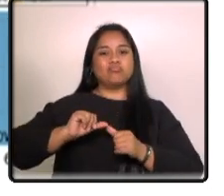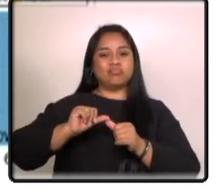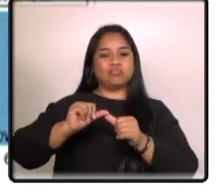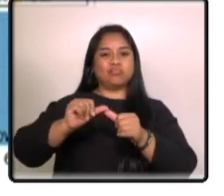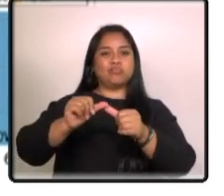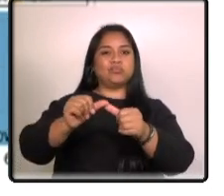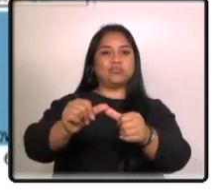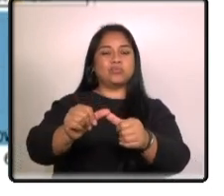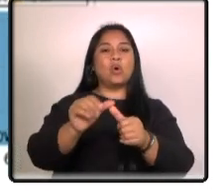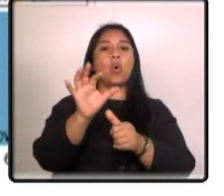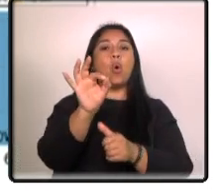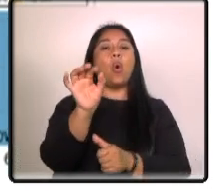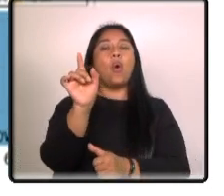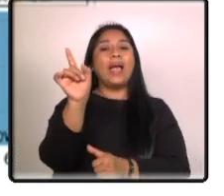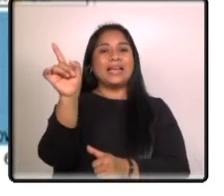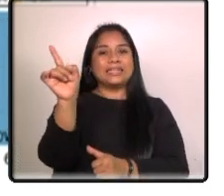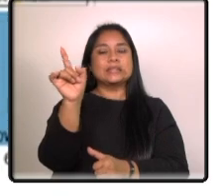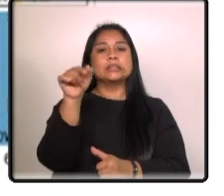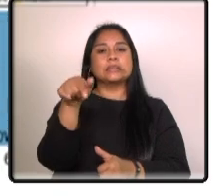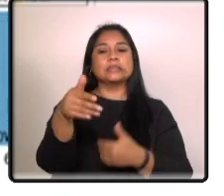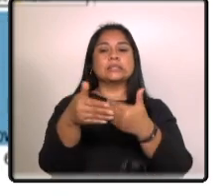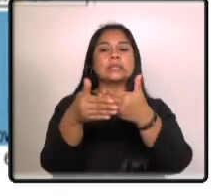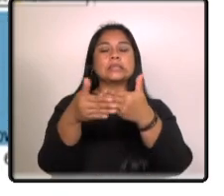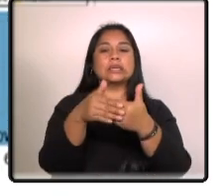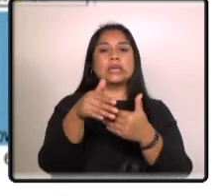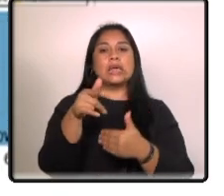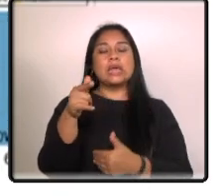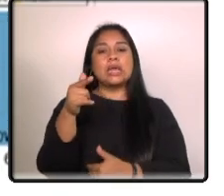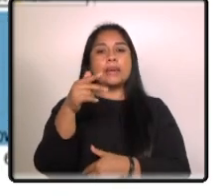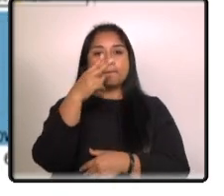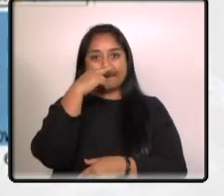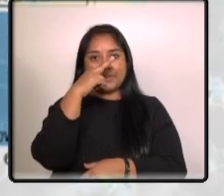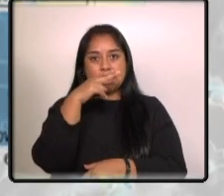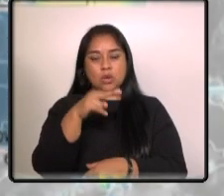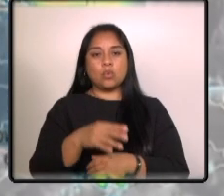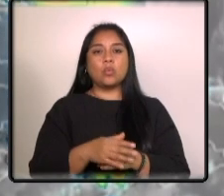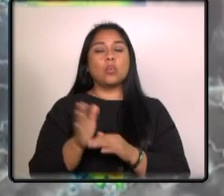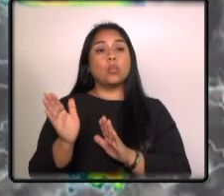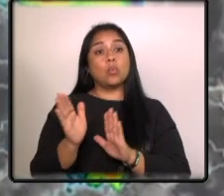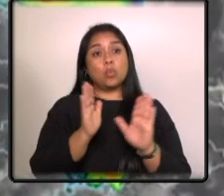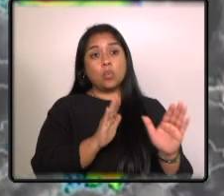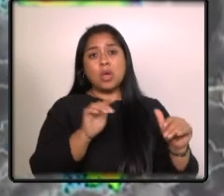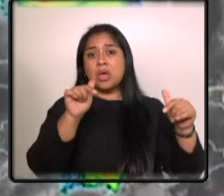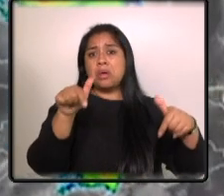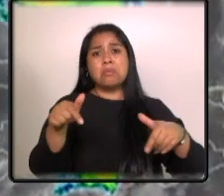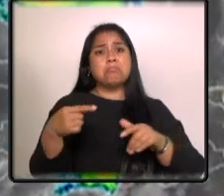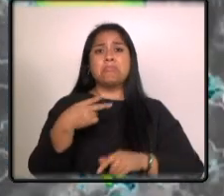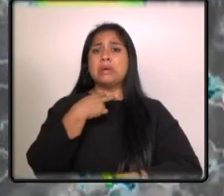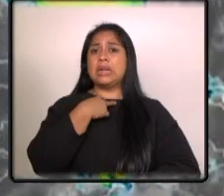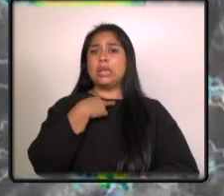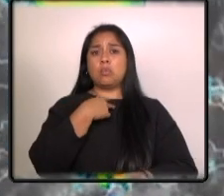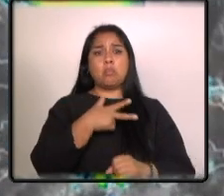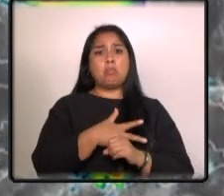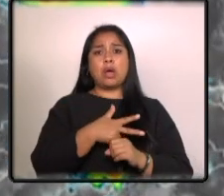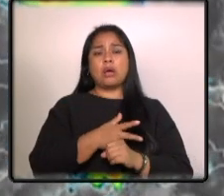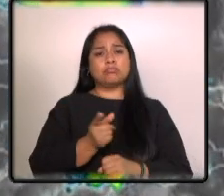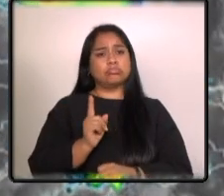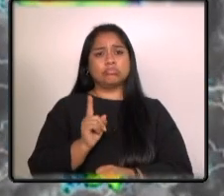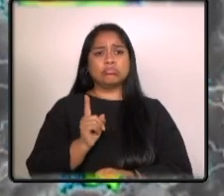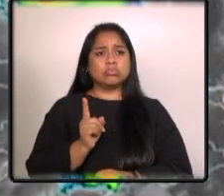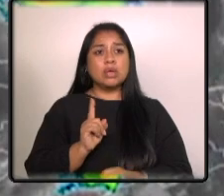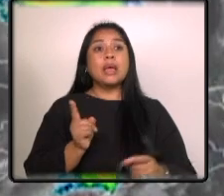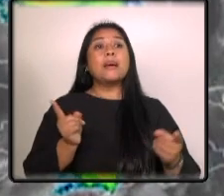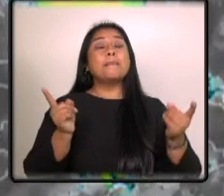hacia el oeste con dirección al Golfo de México por el momento no representa peligro para nuestro país